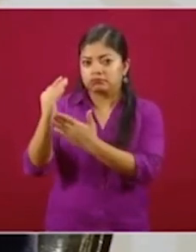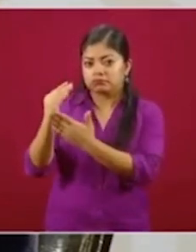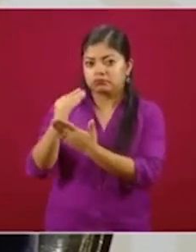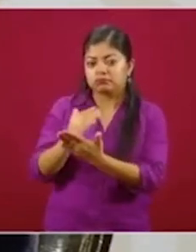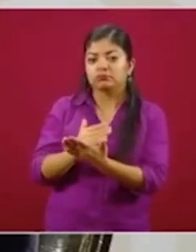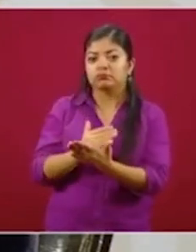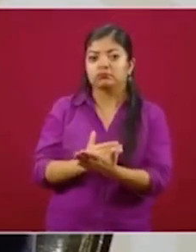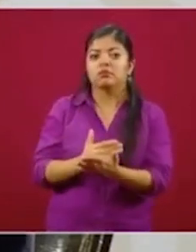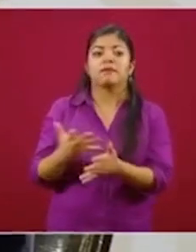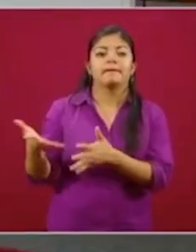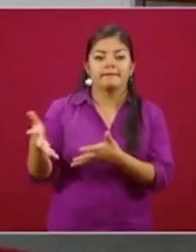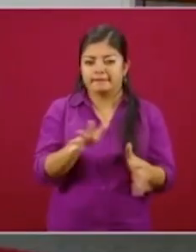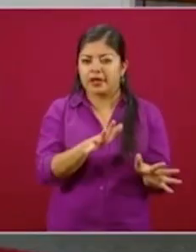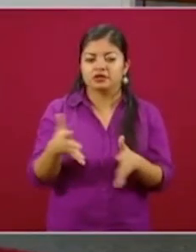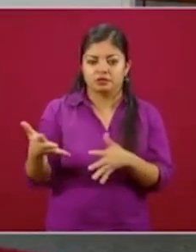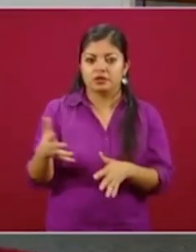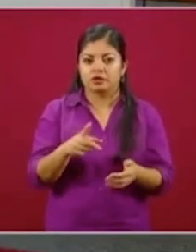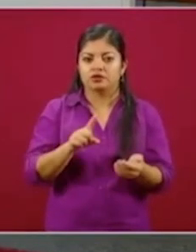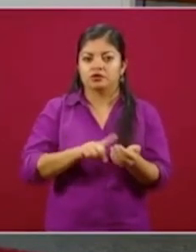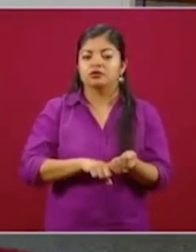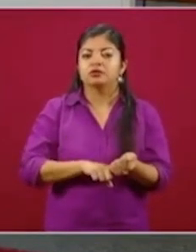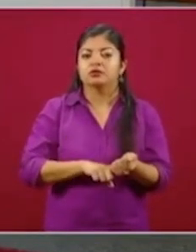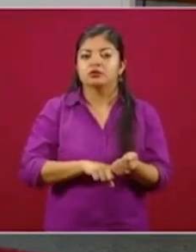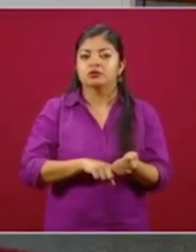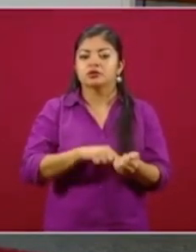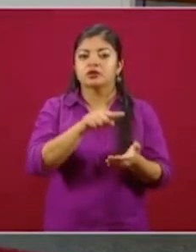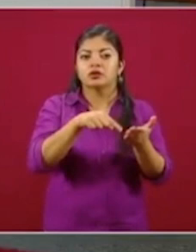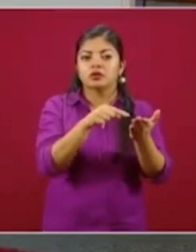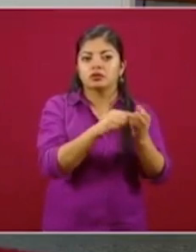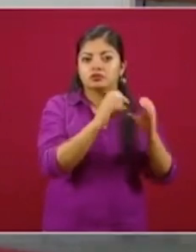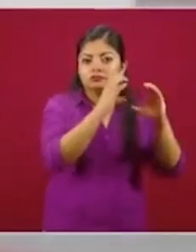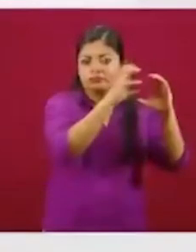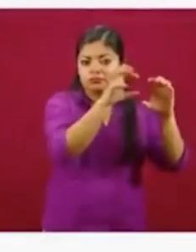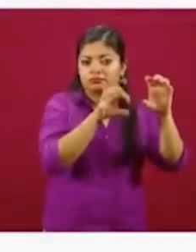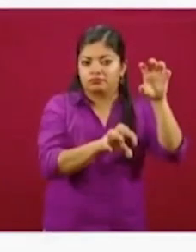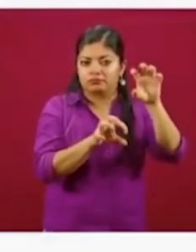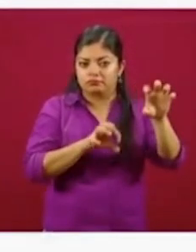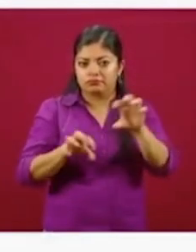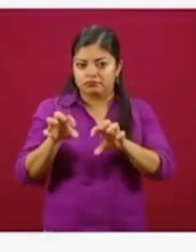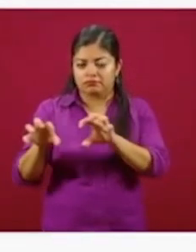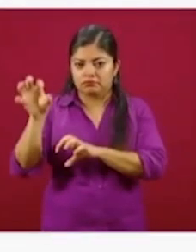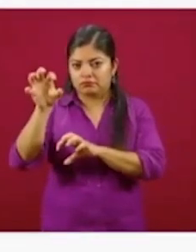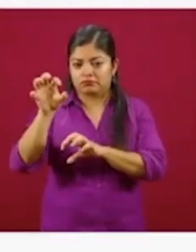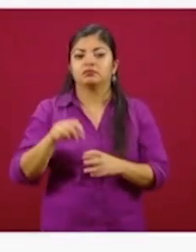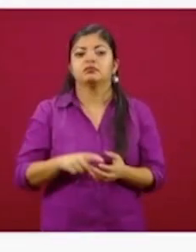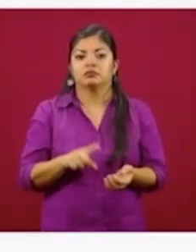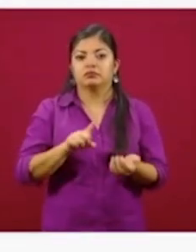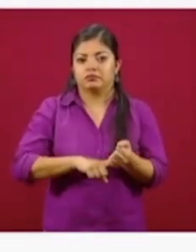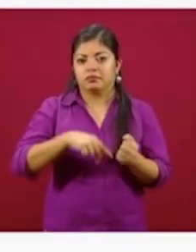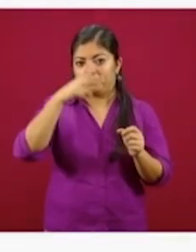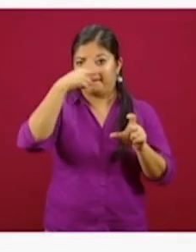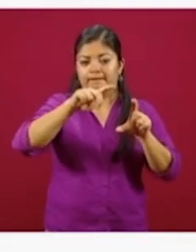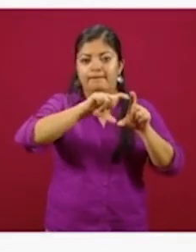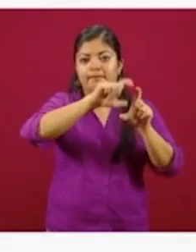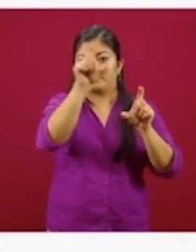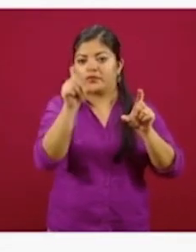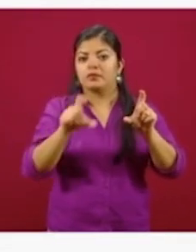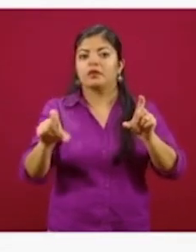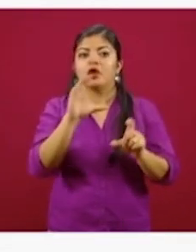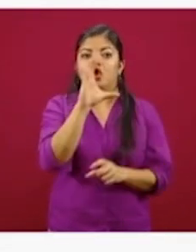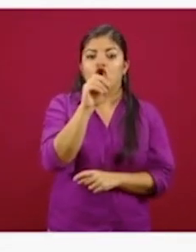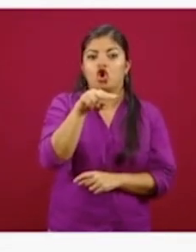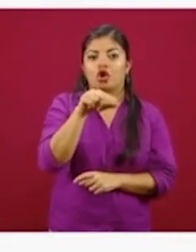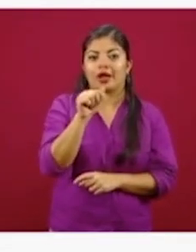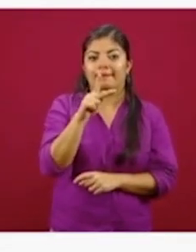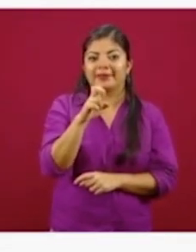se va a distribuir más o menos en esta proporción por regiones, el país lo tenemos dividido de manera la Conapesca y las